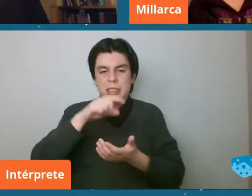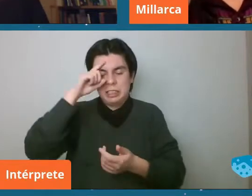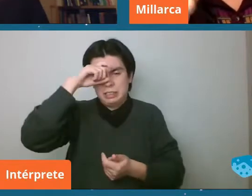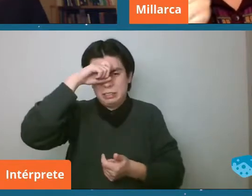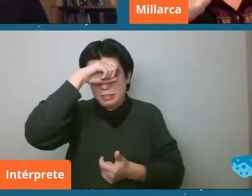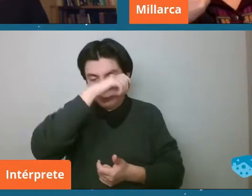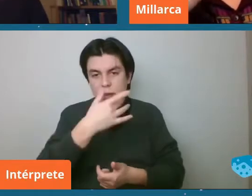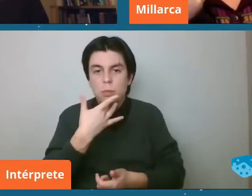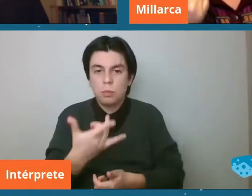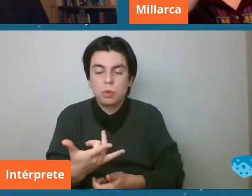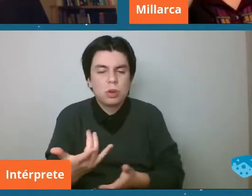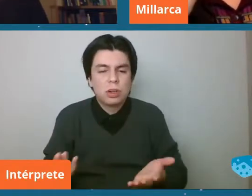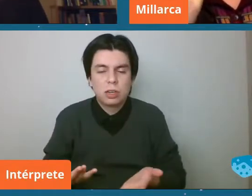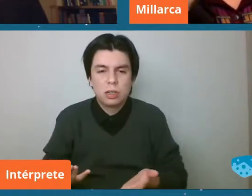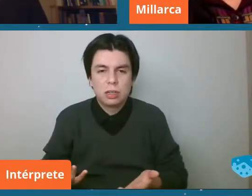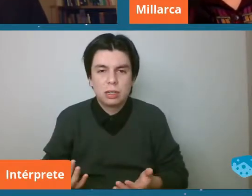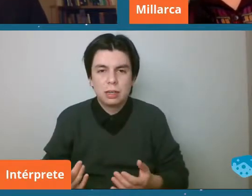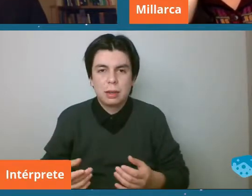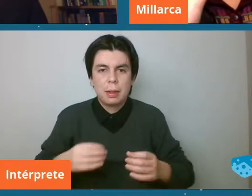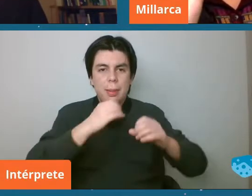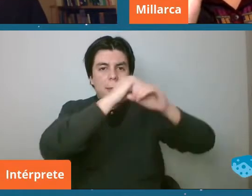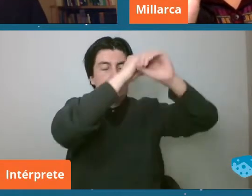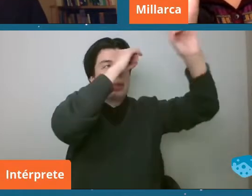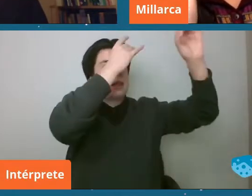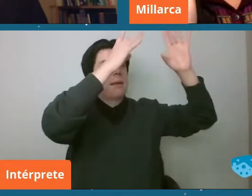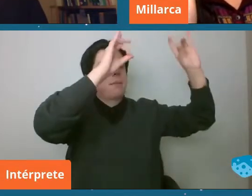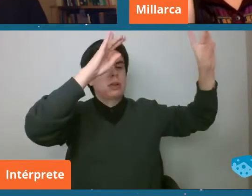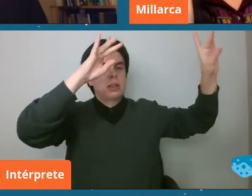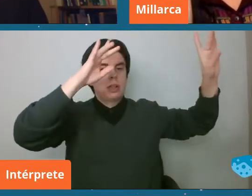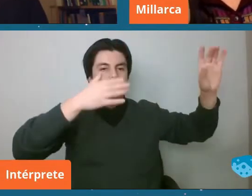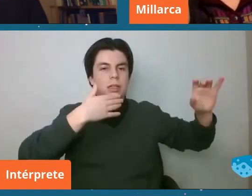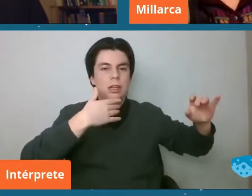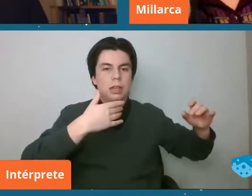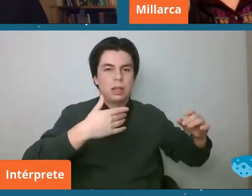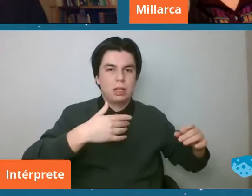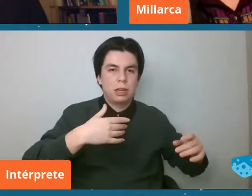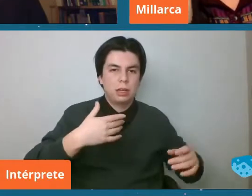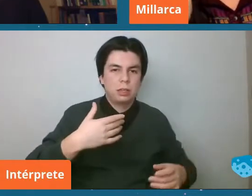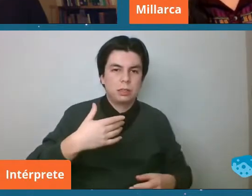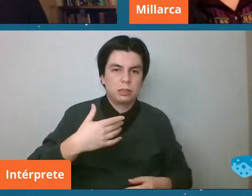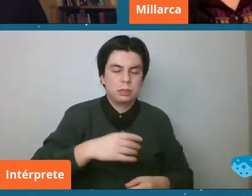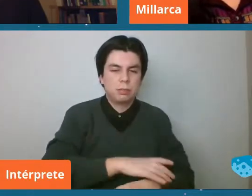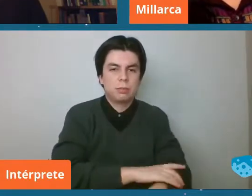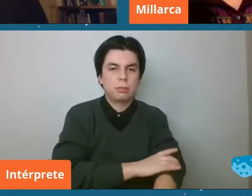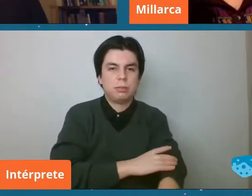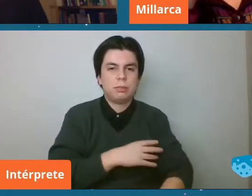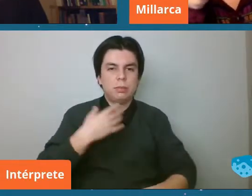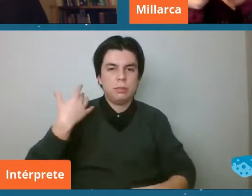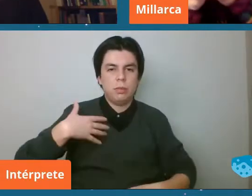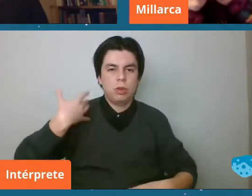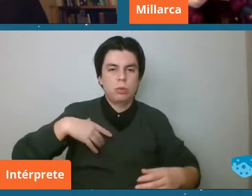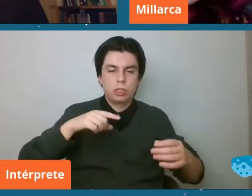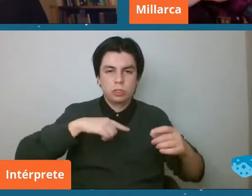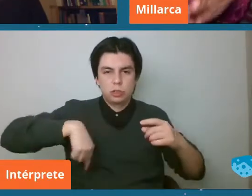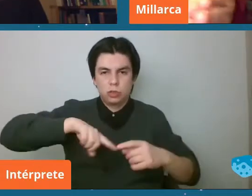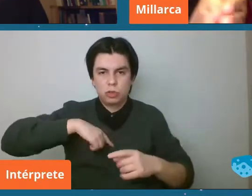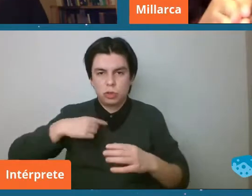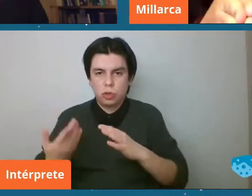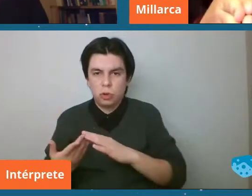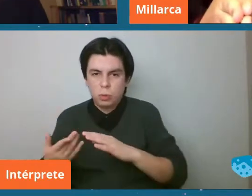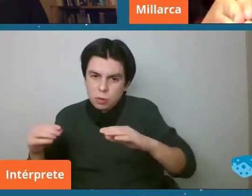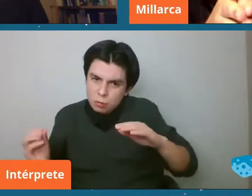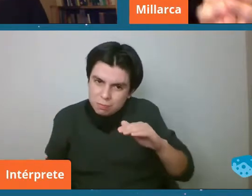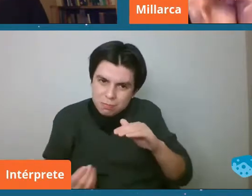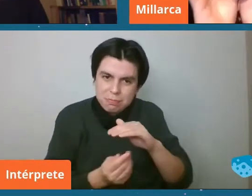por lo importante que es la astronomía y la geología tradicional es muy difícil meter un